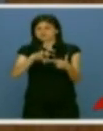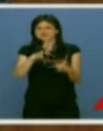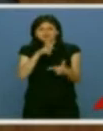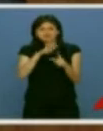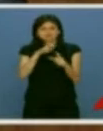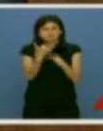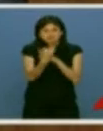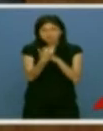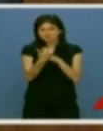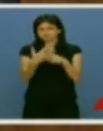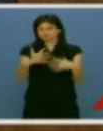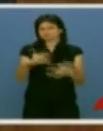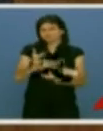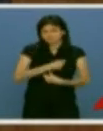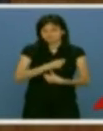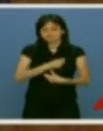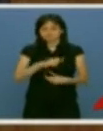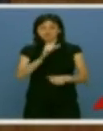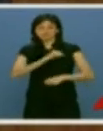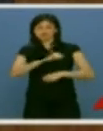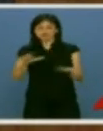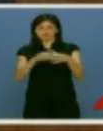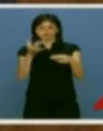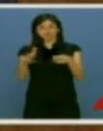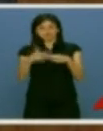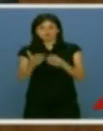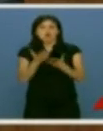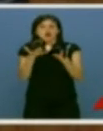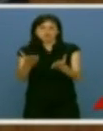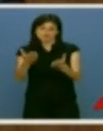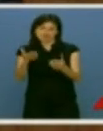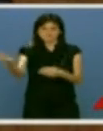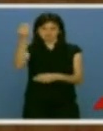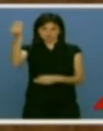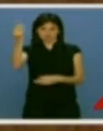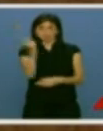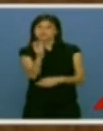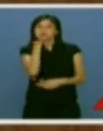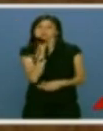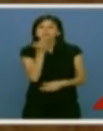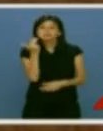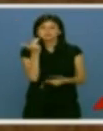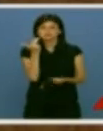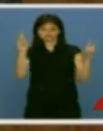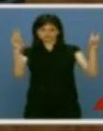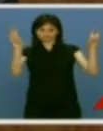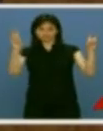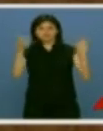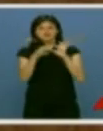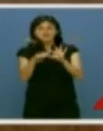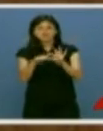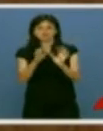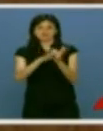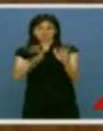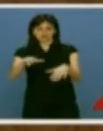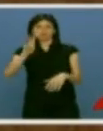esperan que les demos lo mejor de nosotros mismos para corregir su situación. Compromiso, sí. Compromiso con Castilla y León, porque